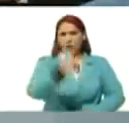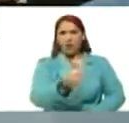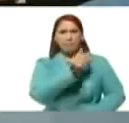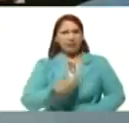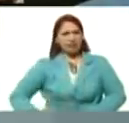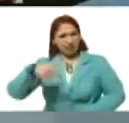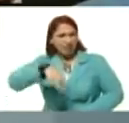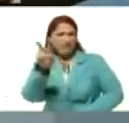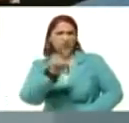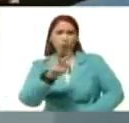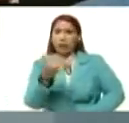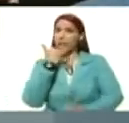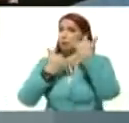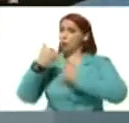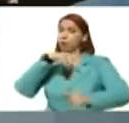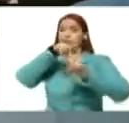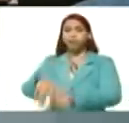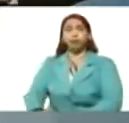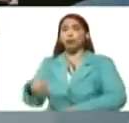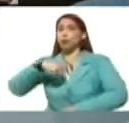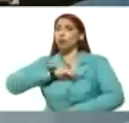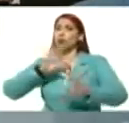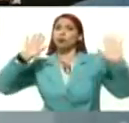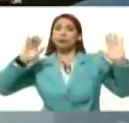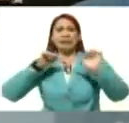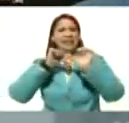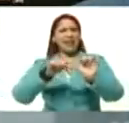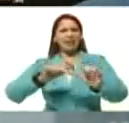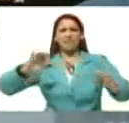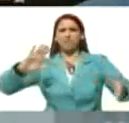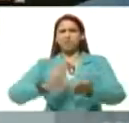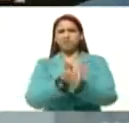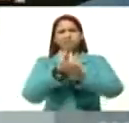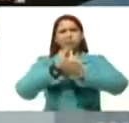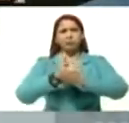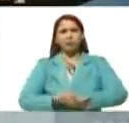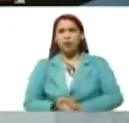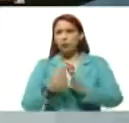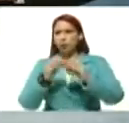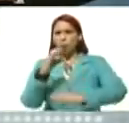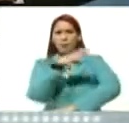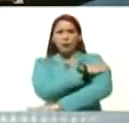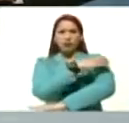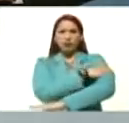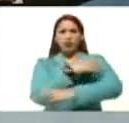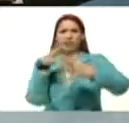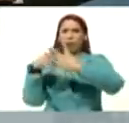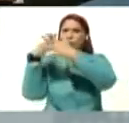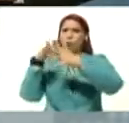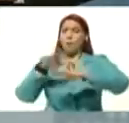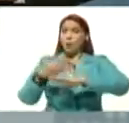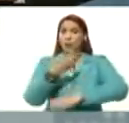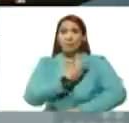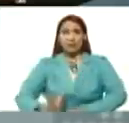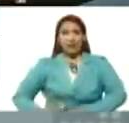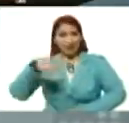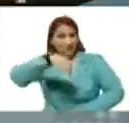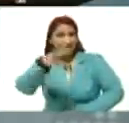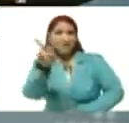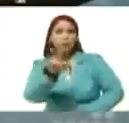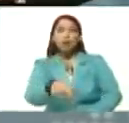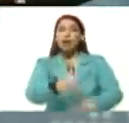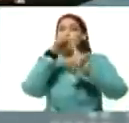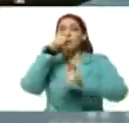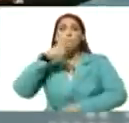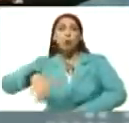equivocaste y te derrotamos, quedaste aplastado tú y toda tu derecha, porque el presidente de Venezuela lo elige